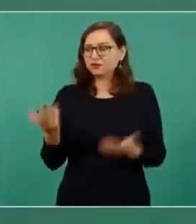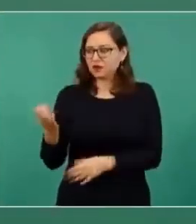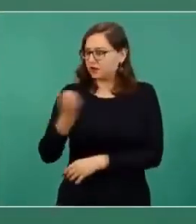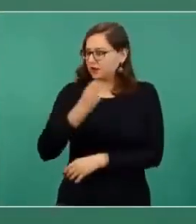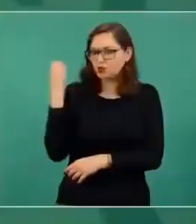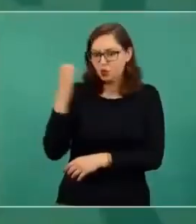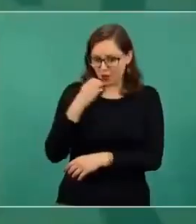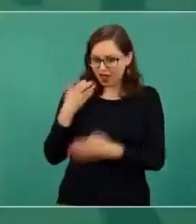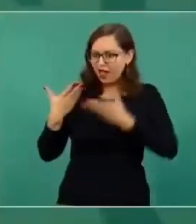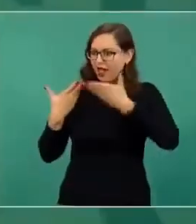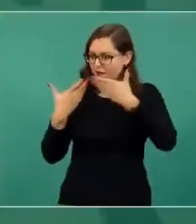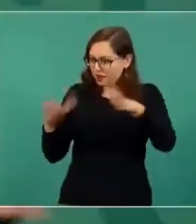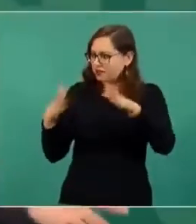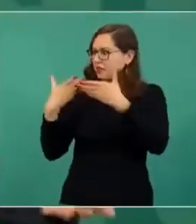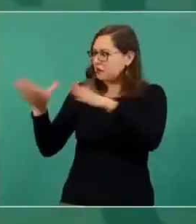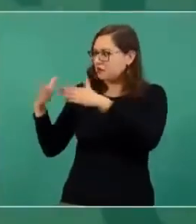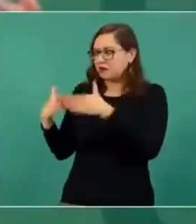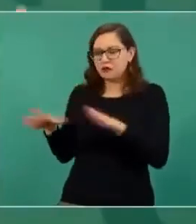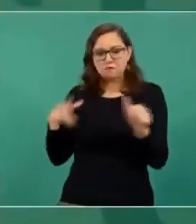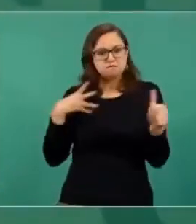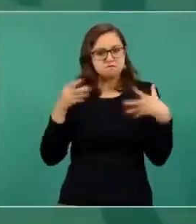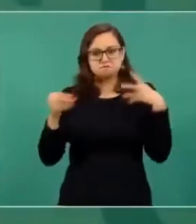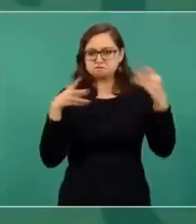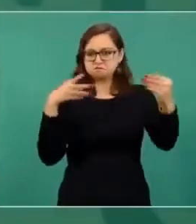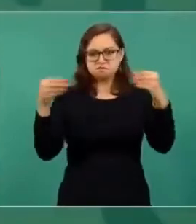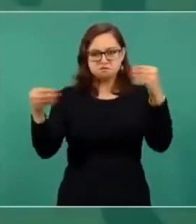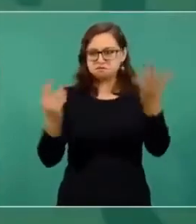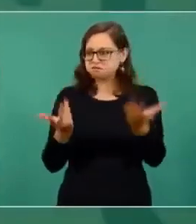a la clase, cuántos no,